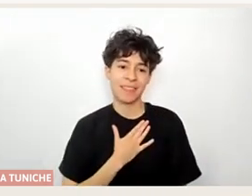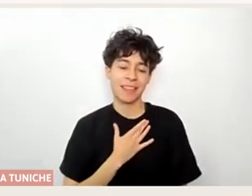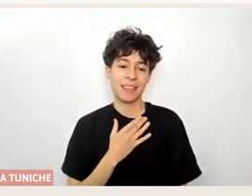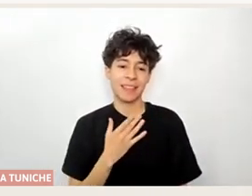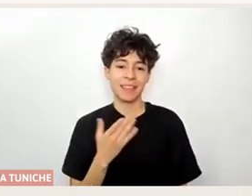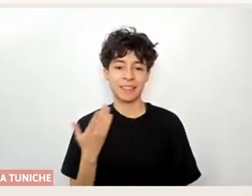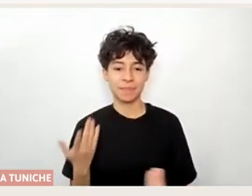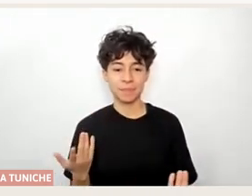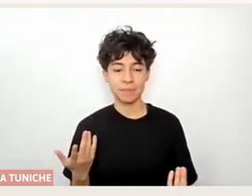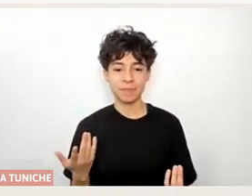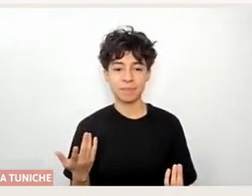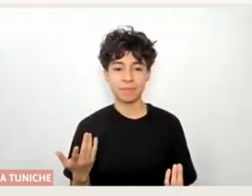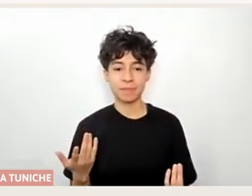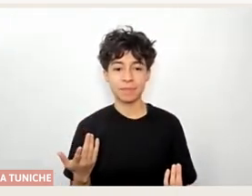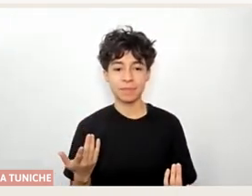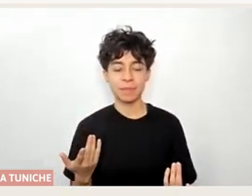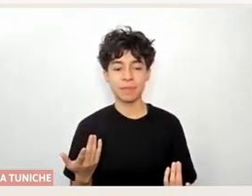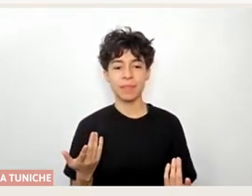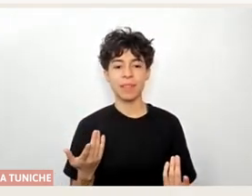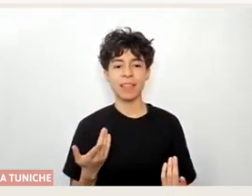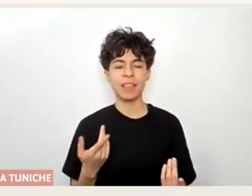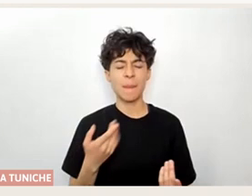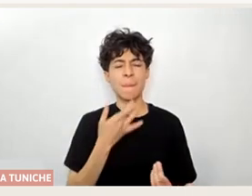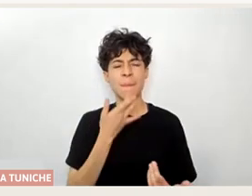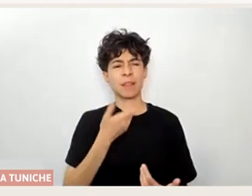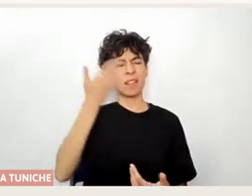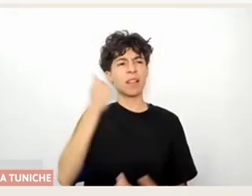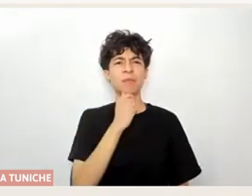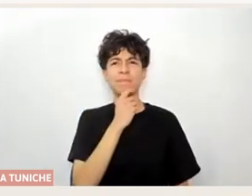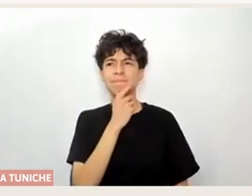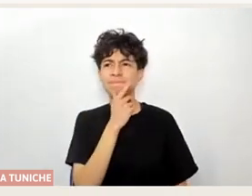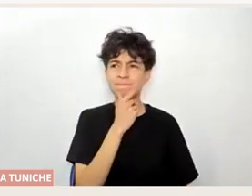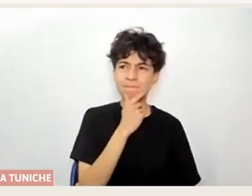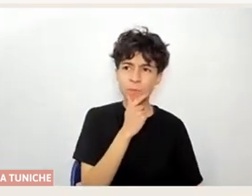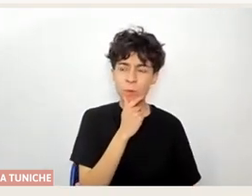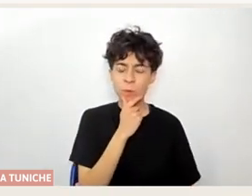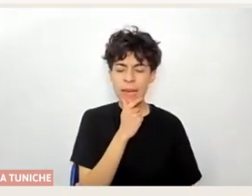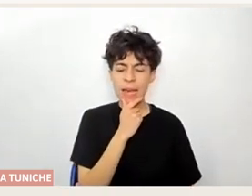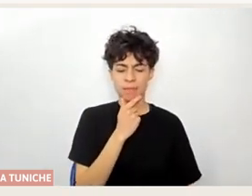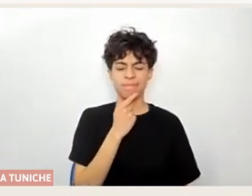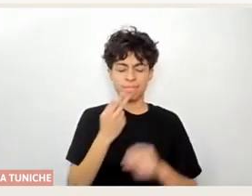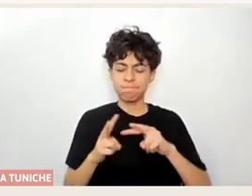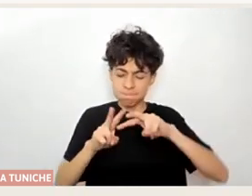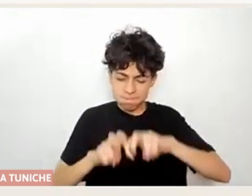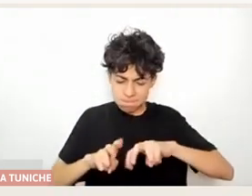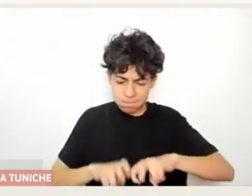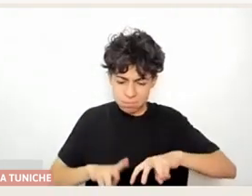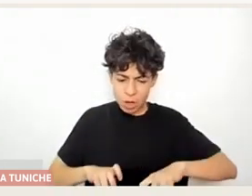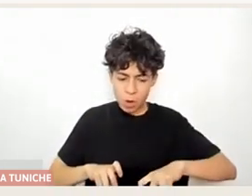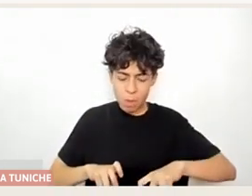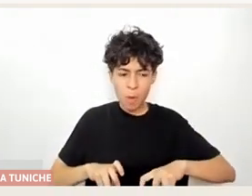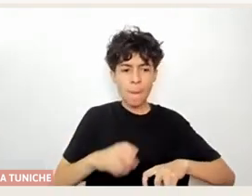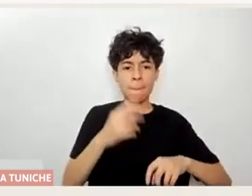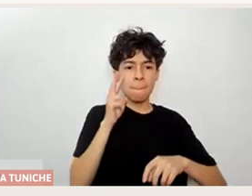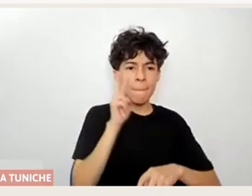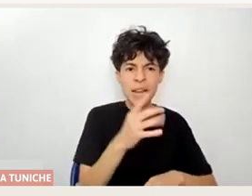inquietud, que también nos ha hecho investigar y el hacer desde esa otra manera de mirar. Sí, creo que